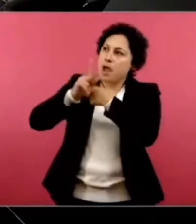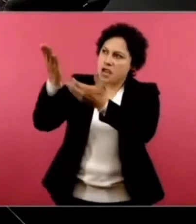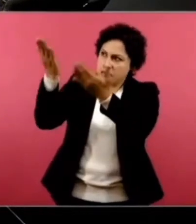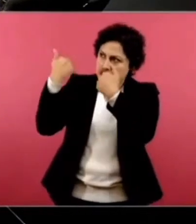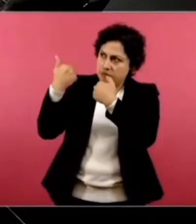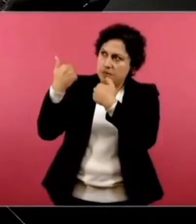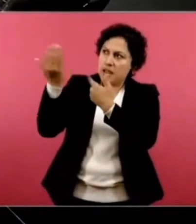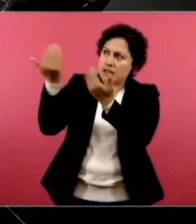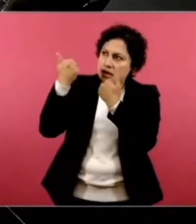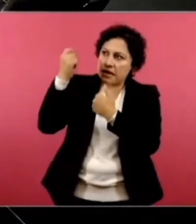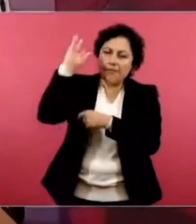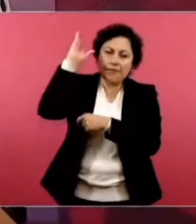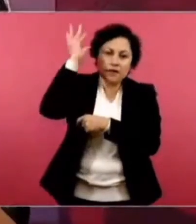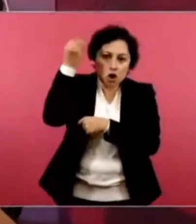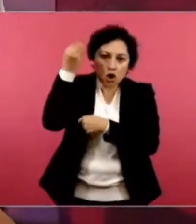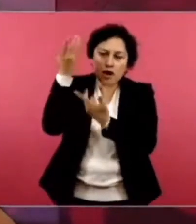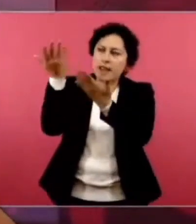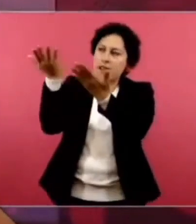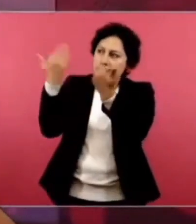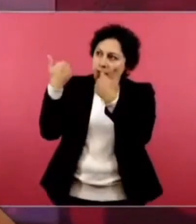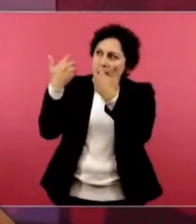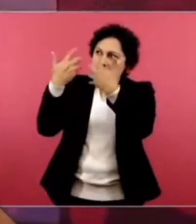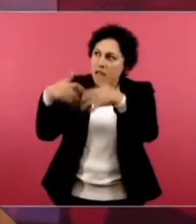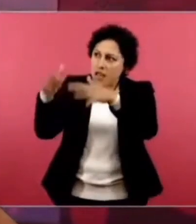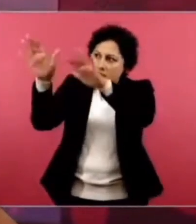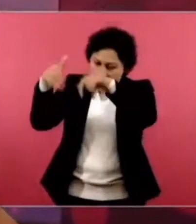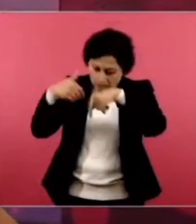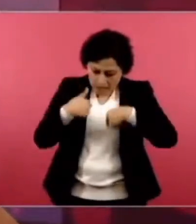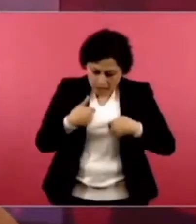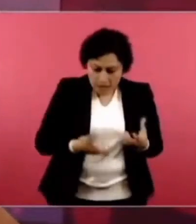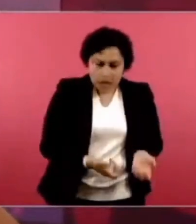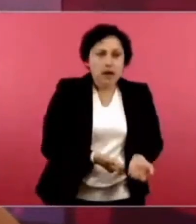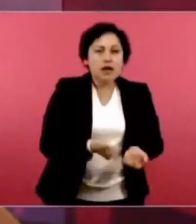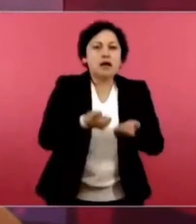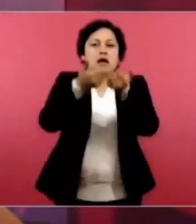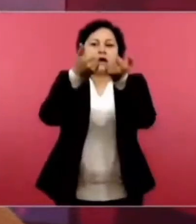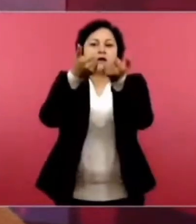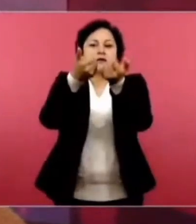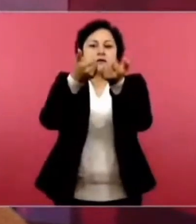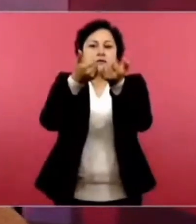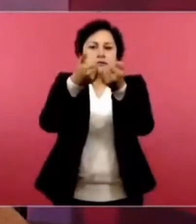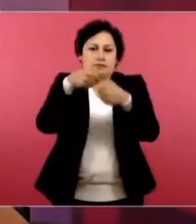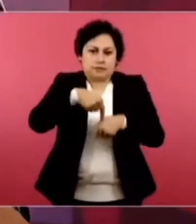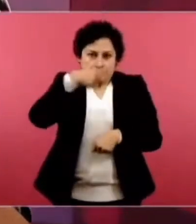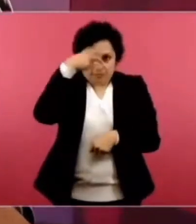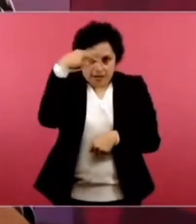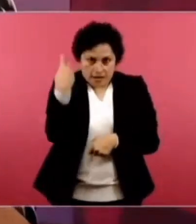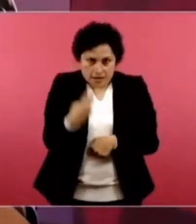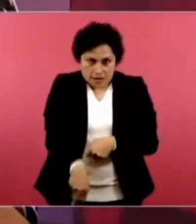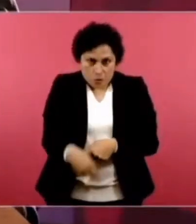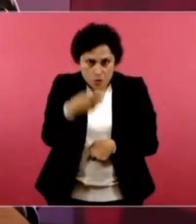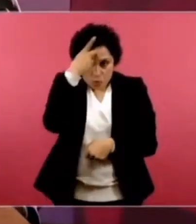la tecnología para sacar el tesoro que teníamos en el fondo del mar.